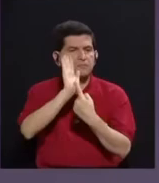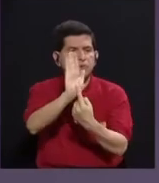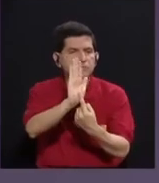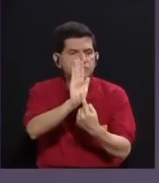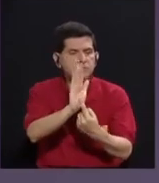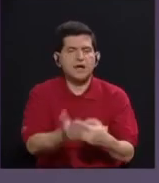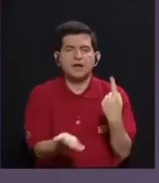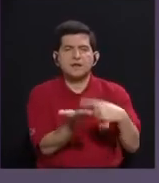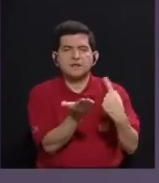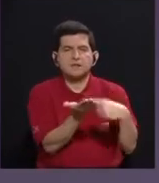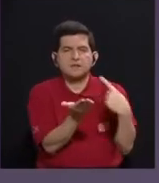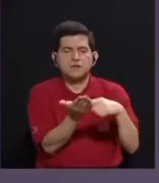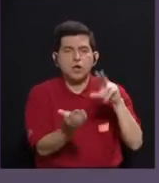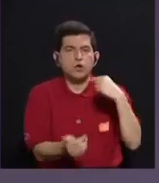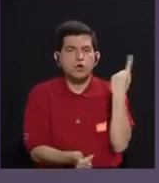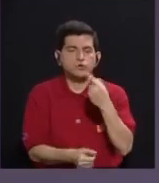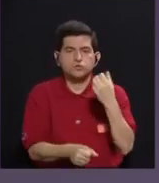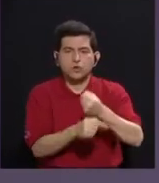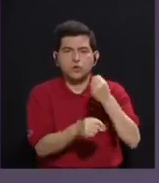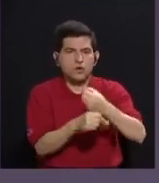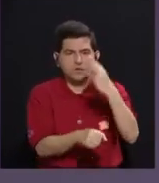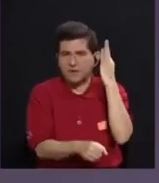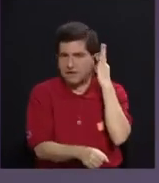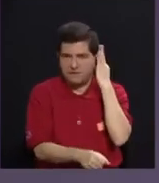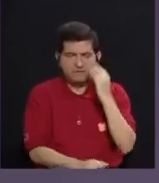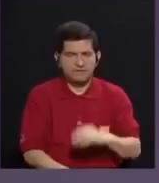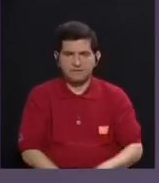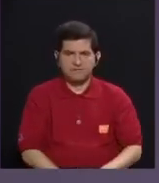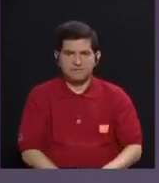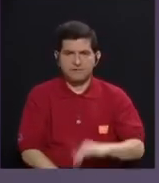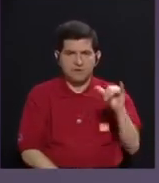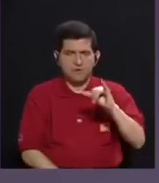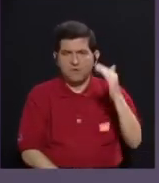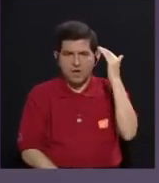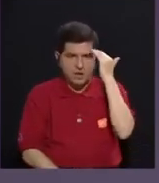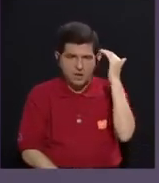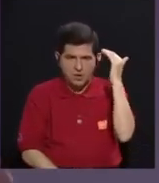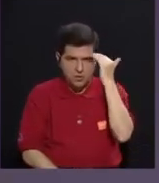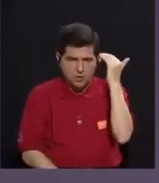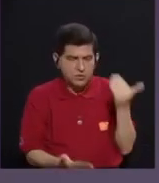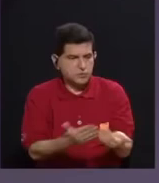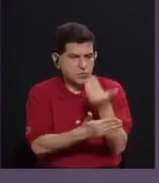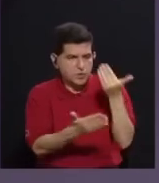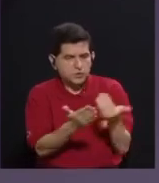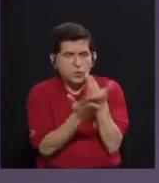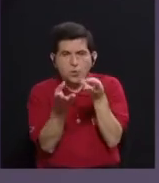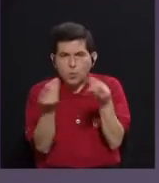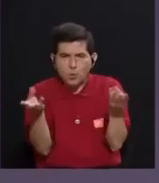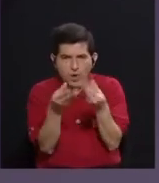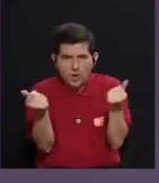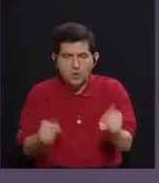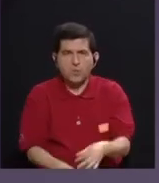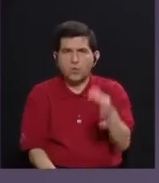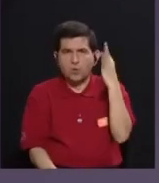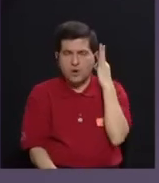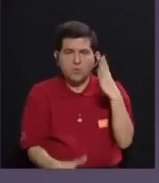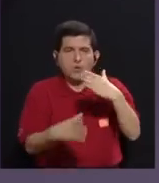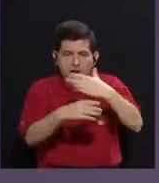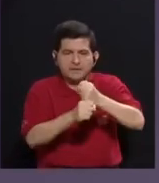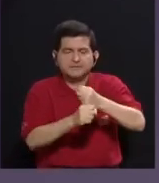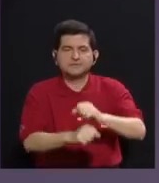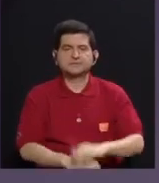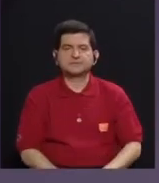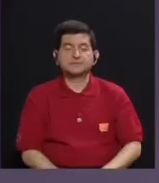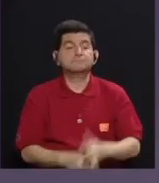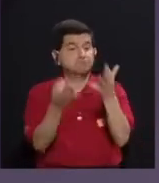y para discutir, no solo el trabajo de las mujeres, sino el conocimiento nuevo que se está generando, que las mujeres estamos generando.